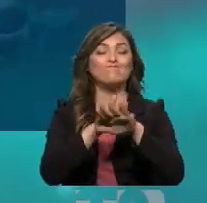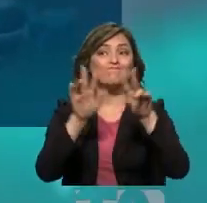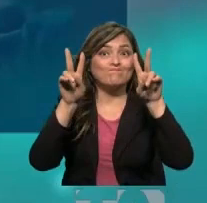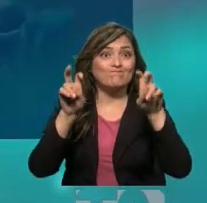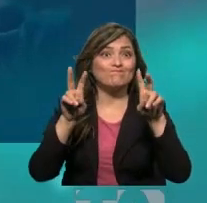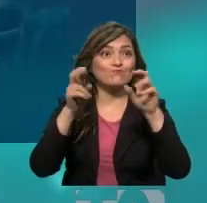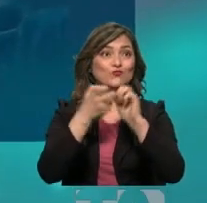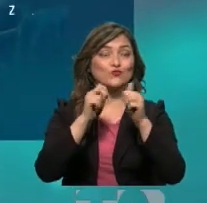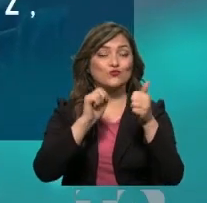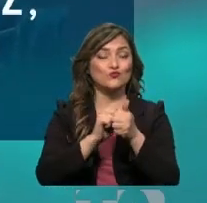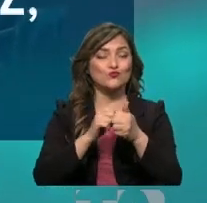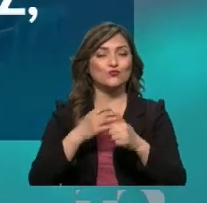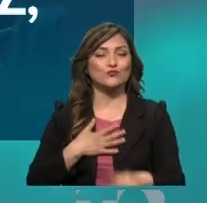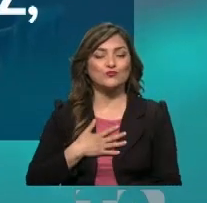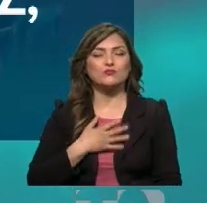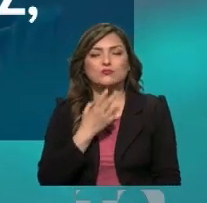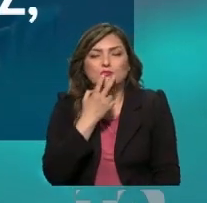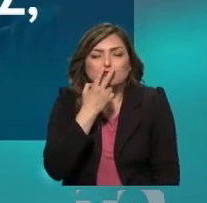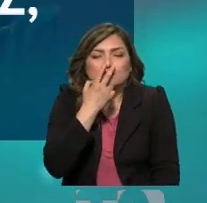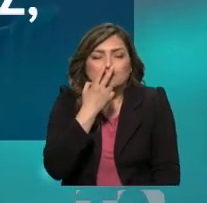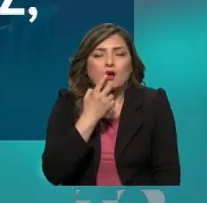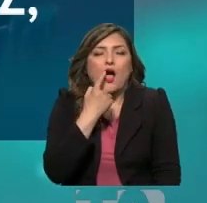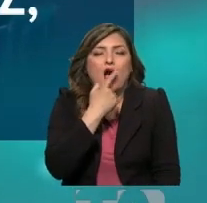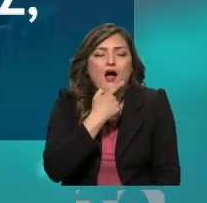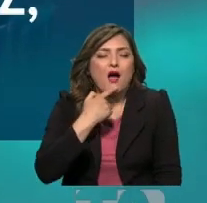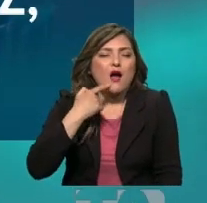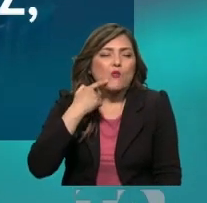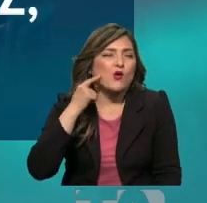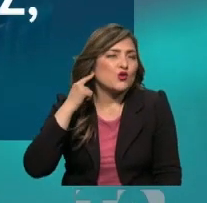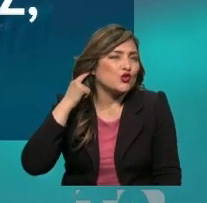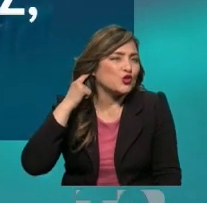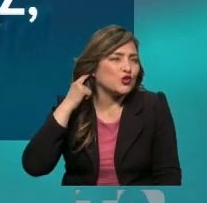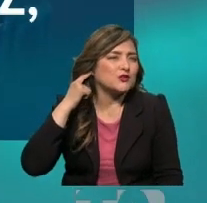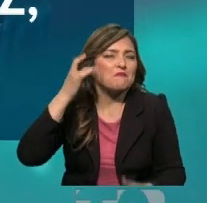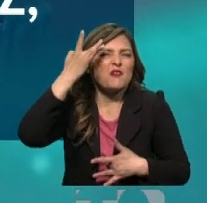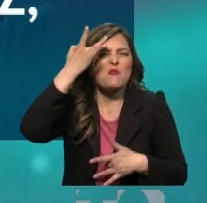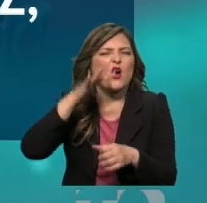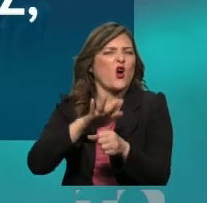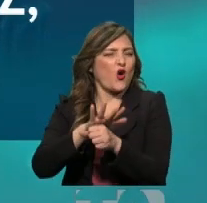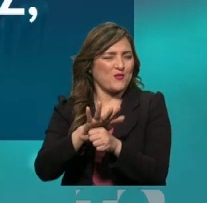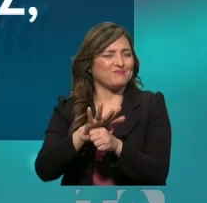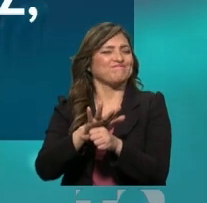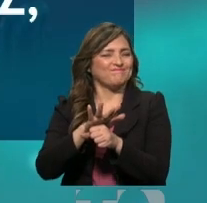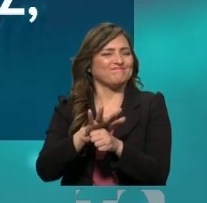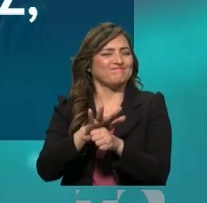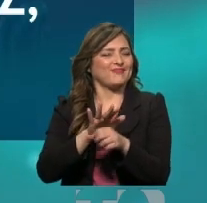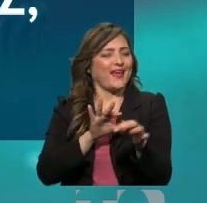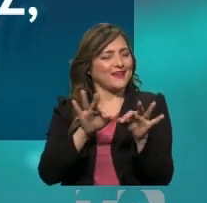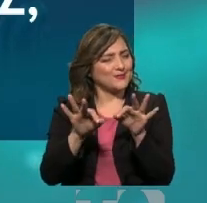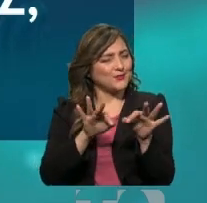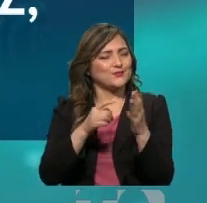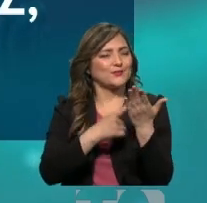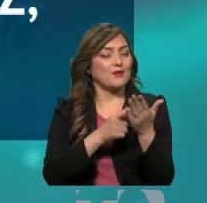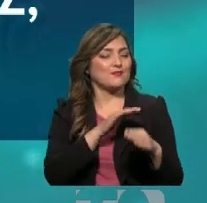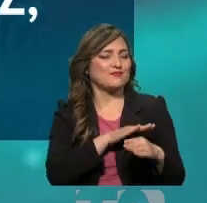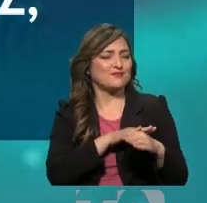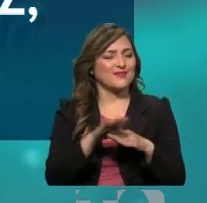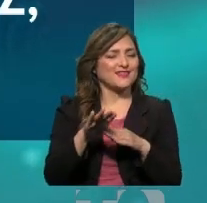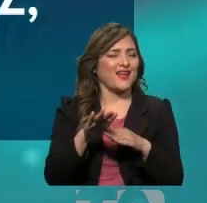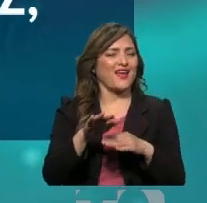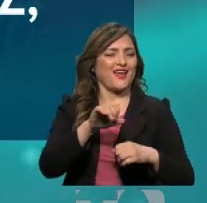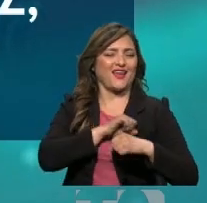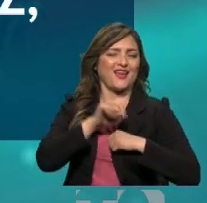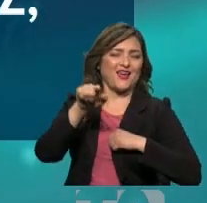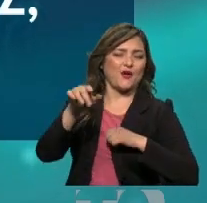respiratoria superior, es decir, boca, oídos y nariz. Todo esto asociado a la enfermedad de COVID-19. Para eso, pues nosotros hemos invitado a nuestra colega y amiga, la